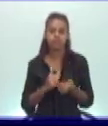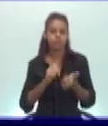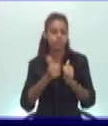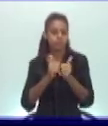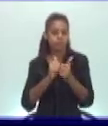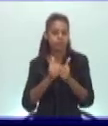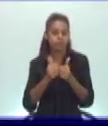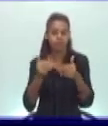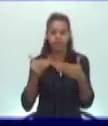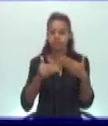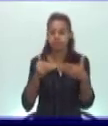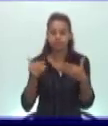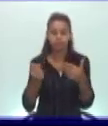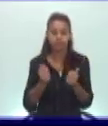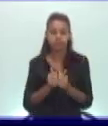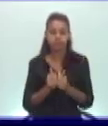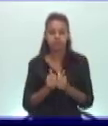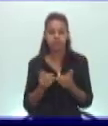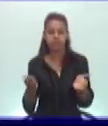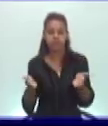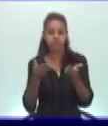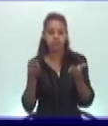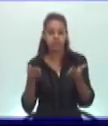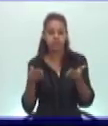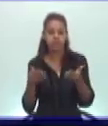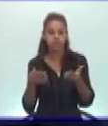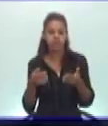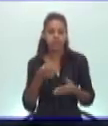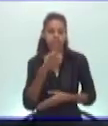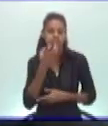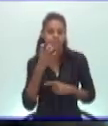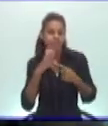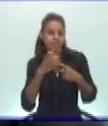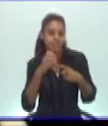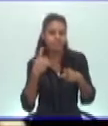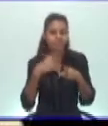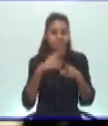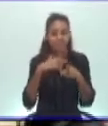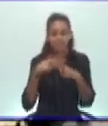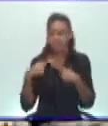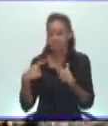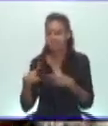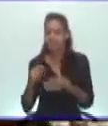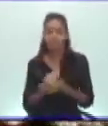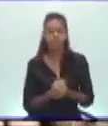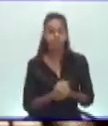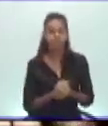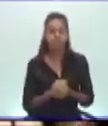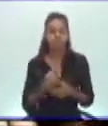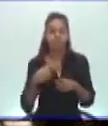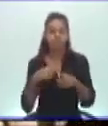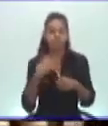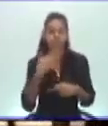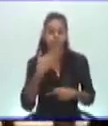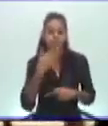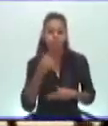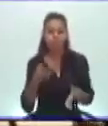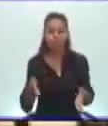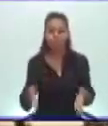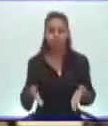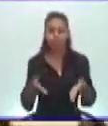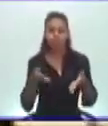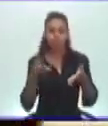deporte, desarrolle el humor como un recurso formidable, porque todas esas experiencias agradables elevan una